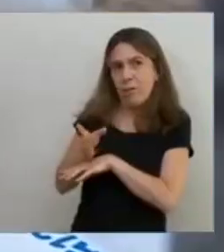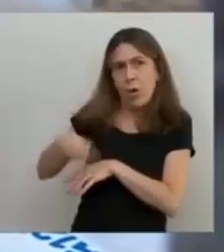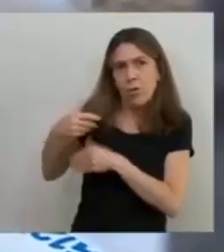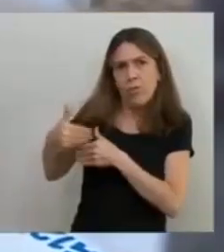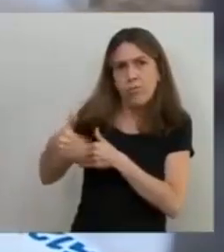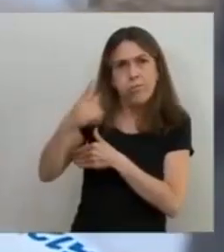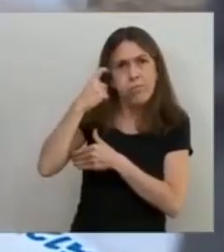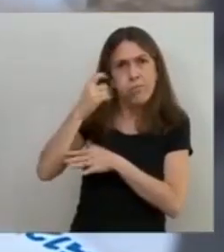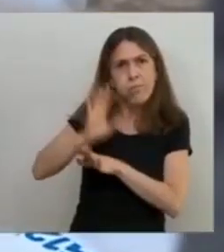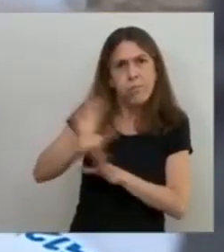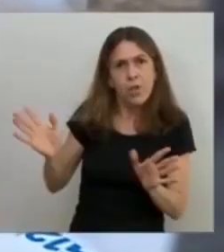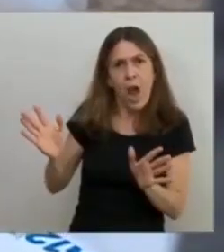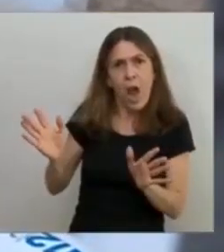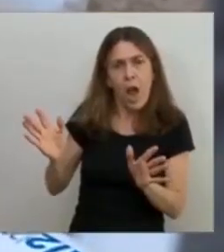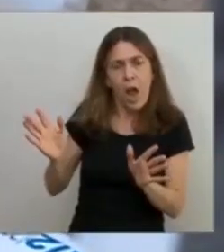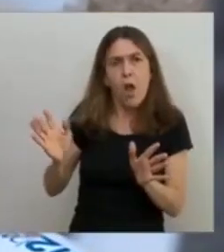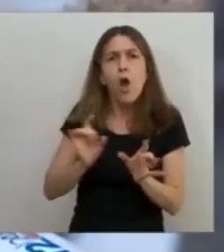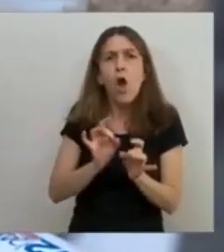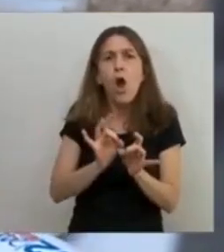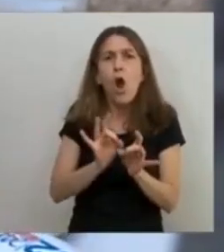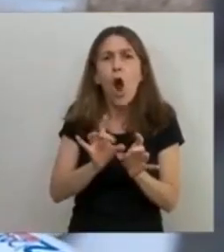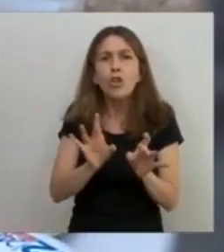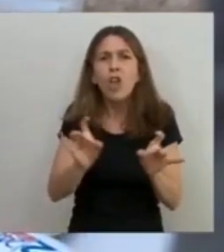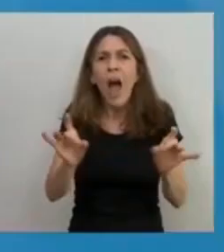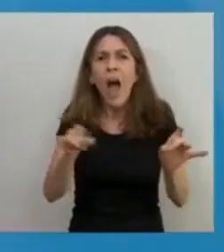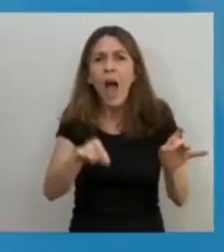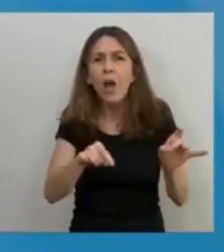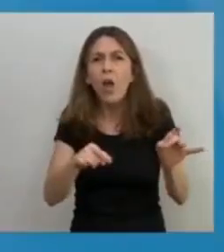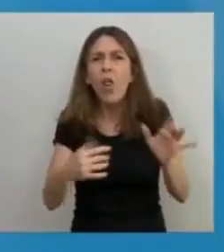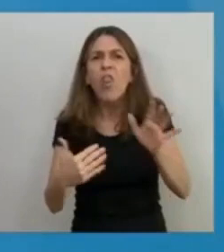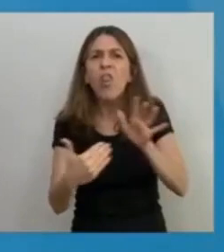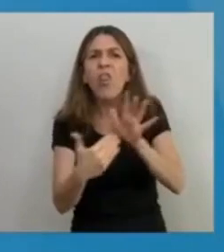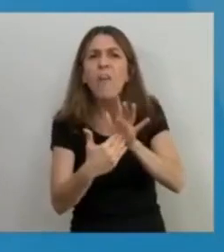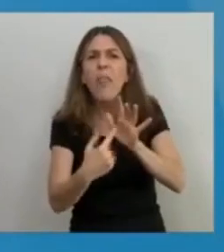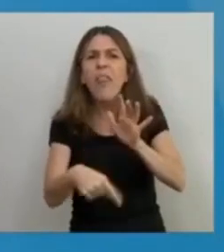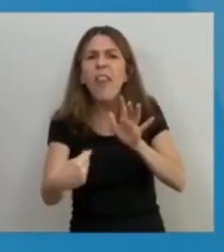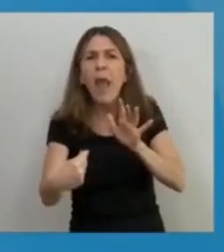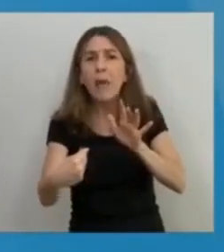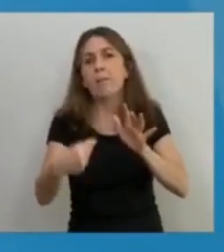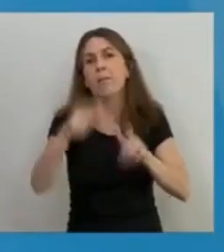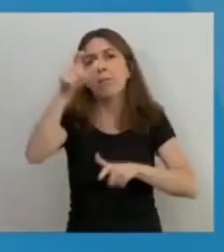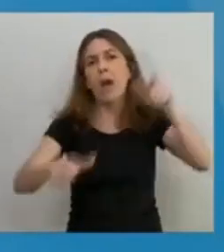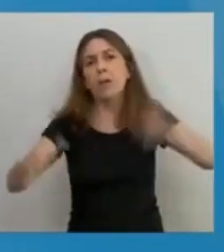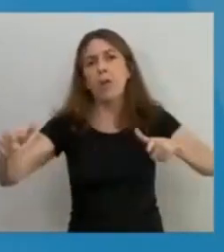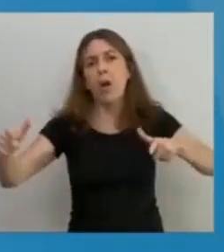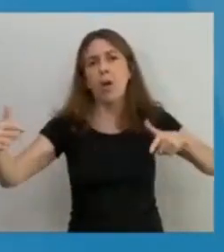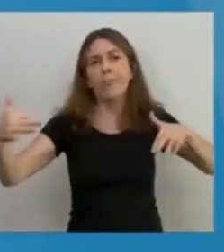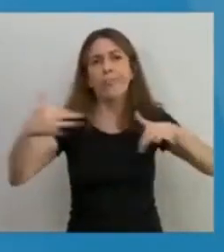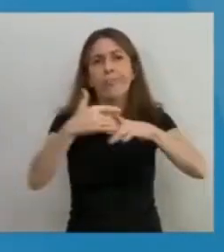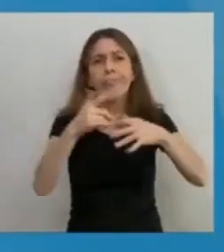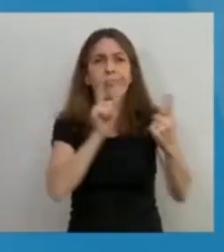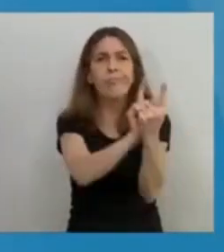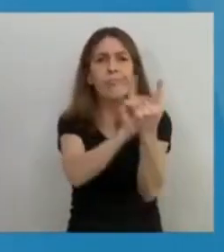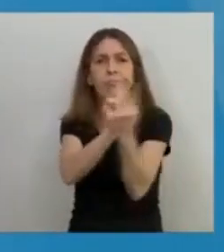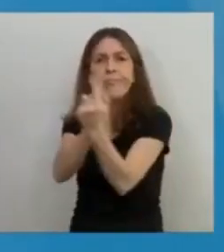del contagio tiene que ver con la cantidad de gente que circula y tiene que ver con la proximidad